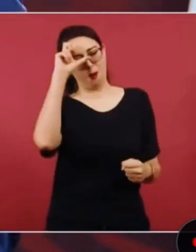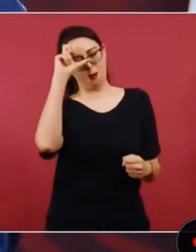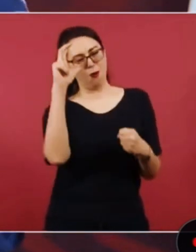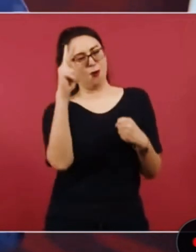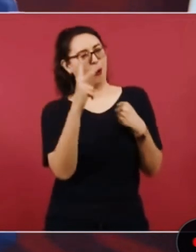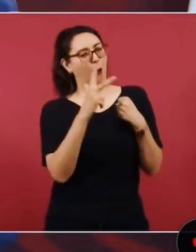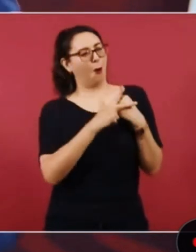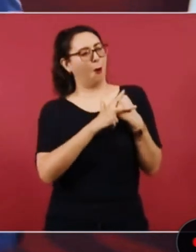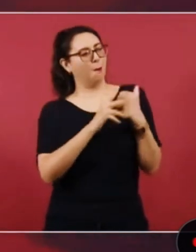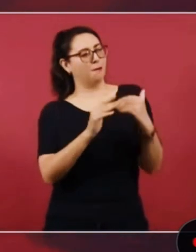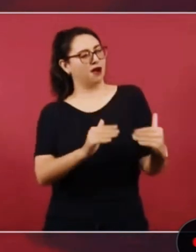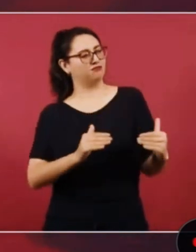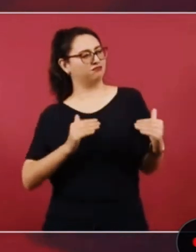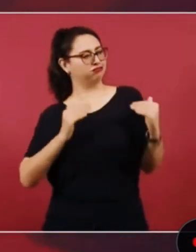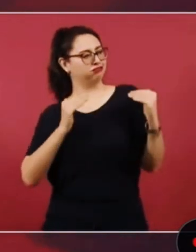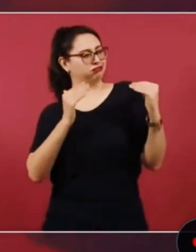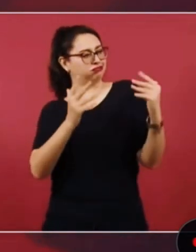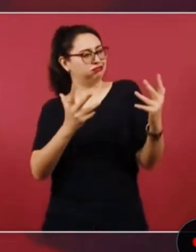y así